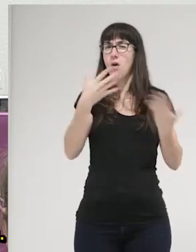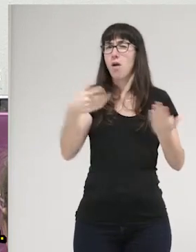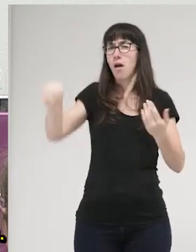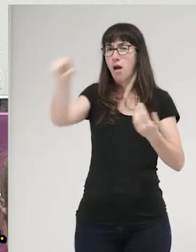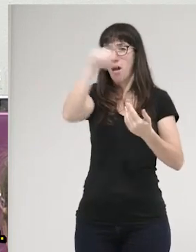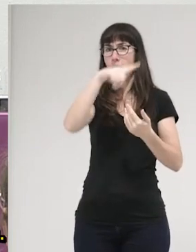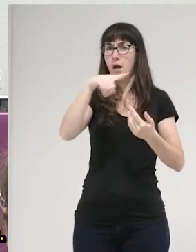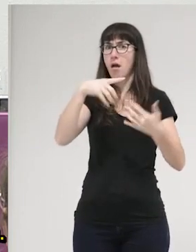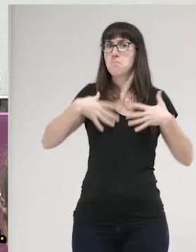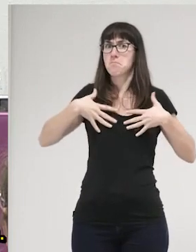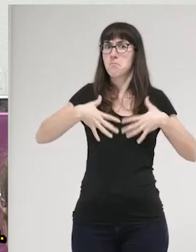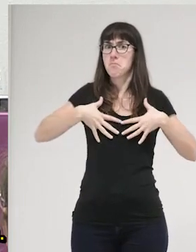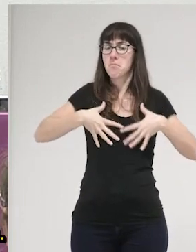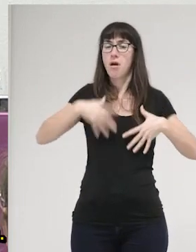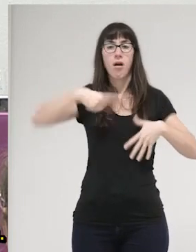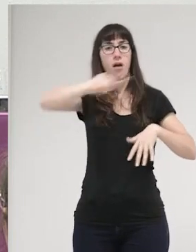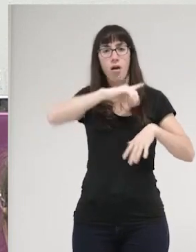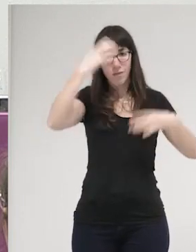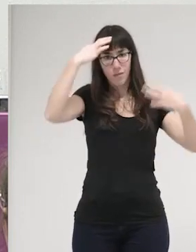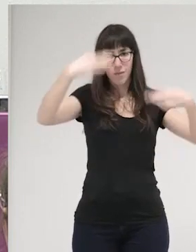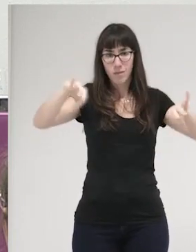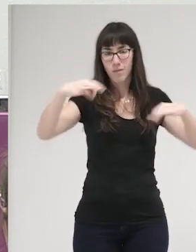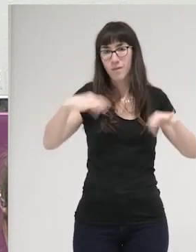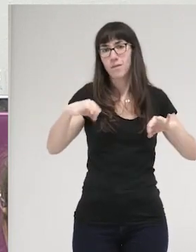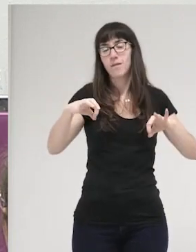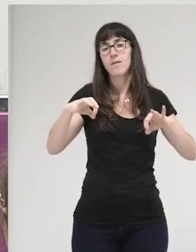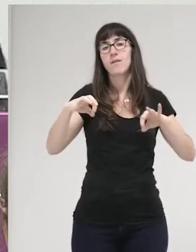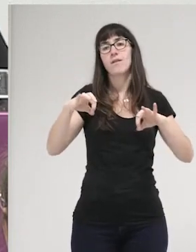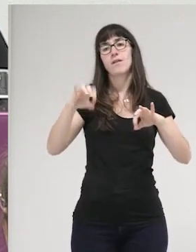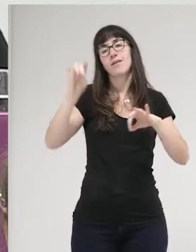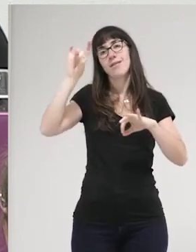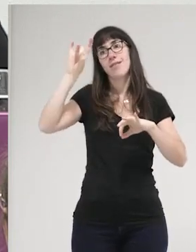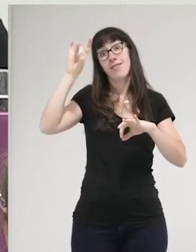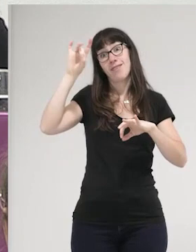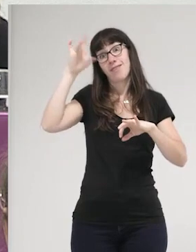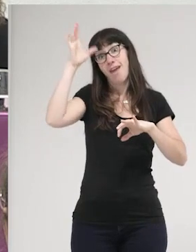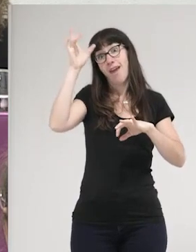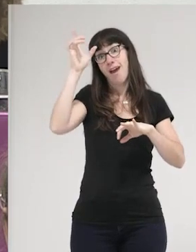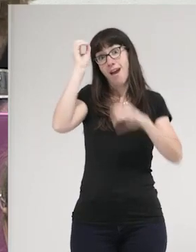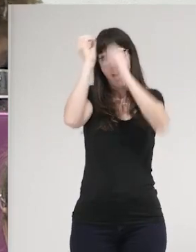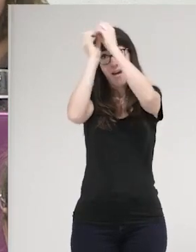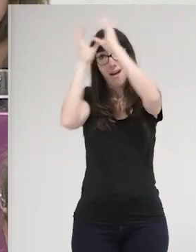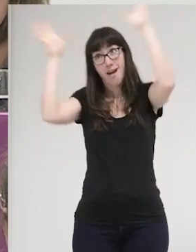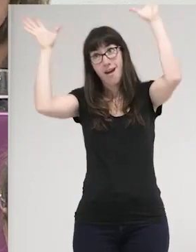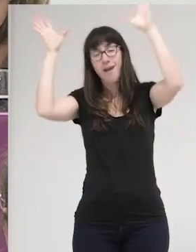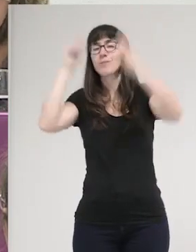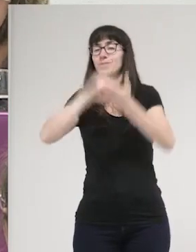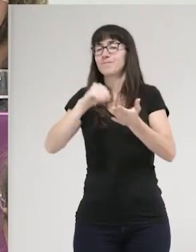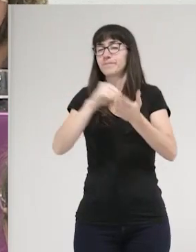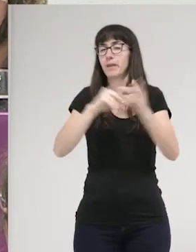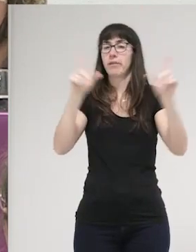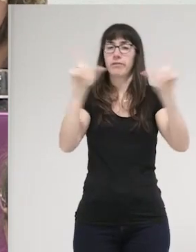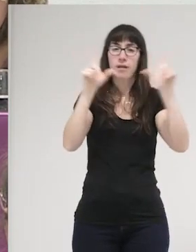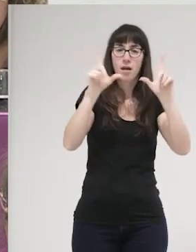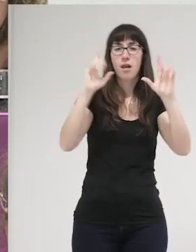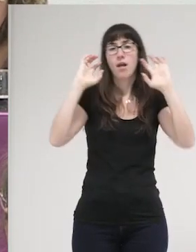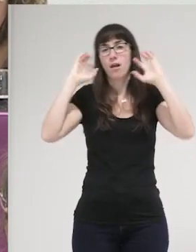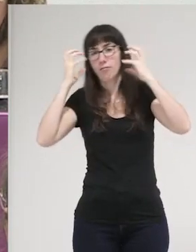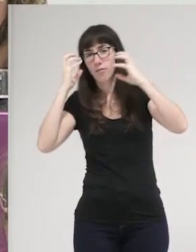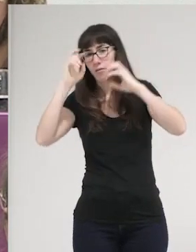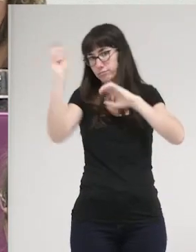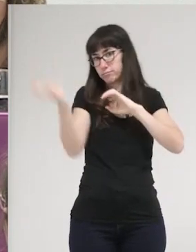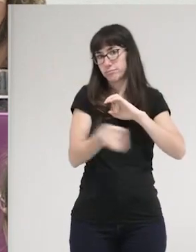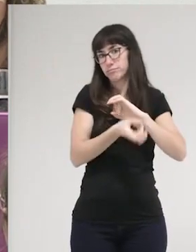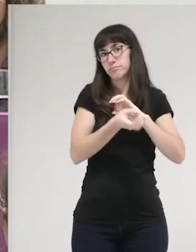muchas veces sin que nos demos cuenta. Una idea que la venden muy a menudo los medios de comunicación y que,